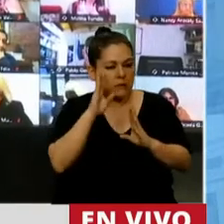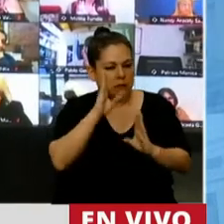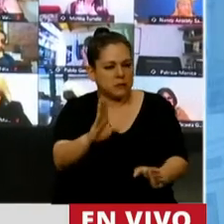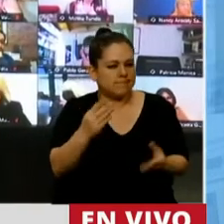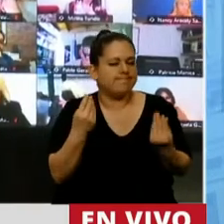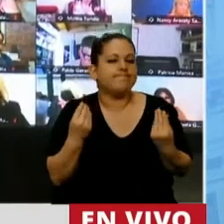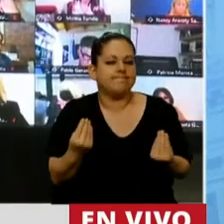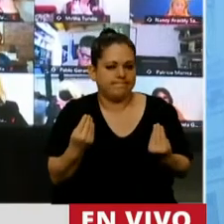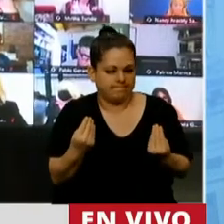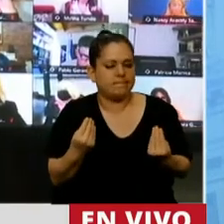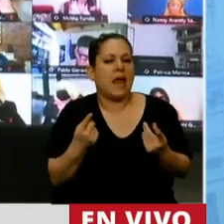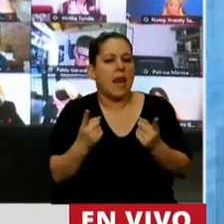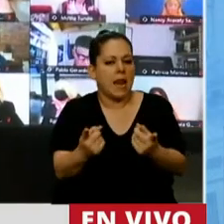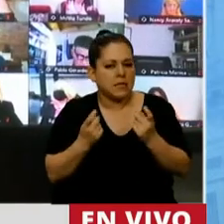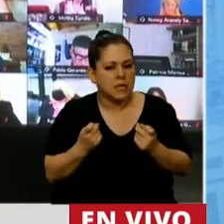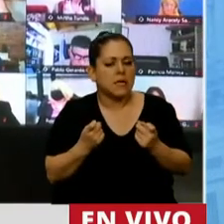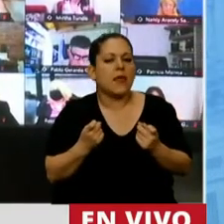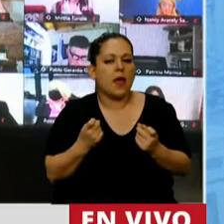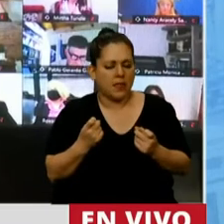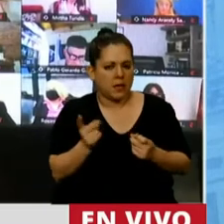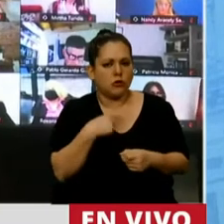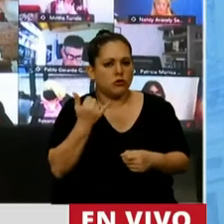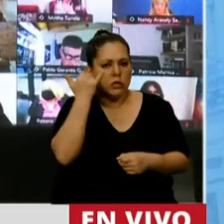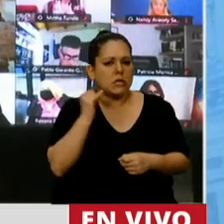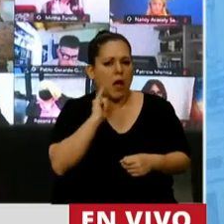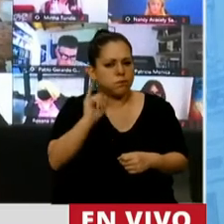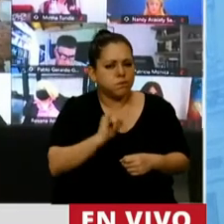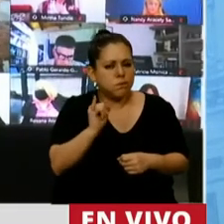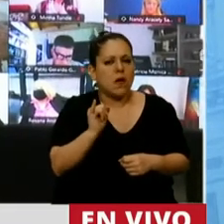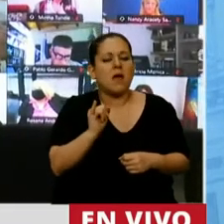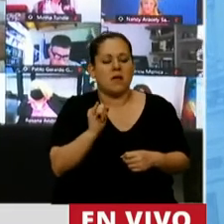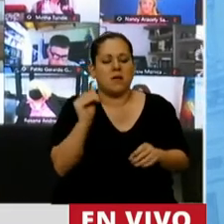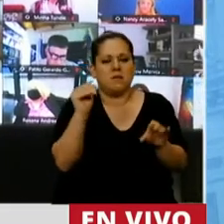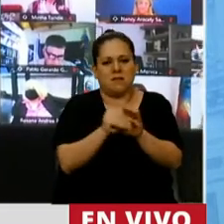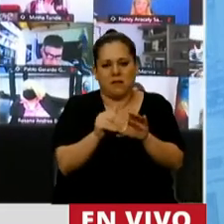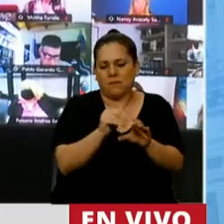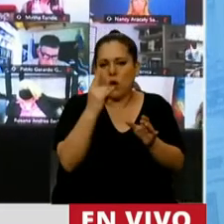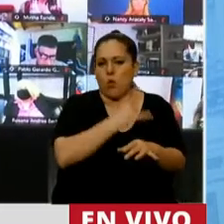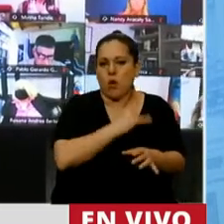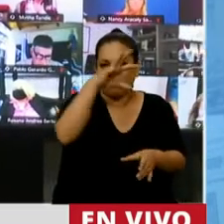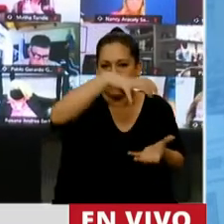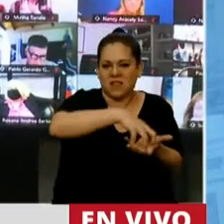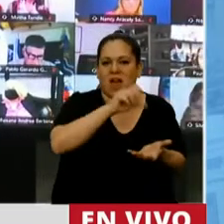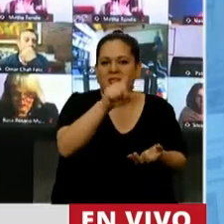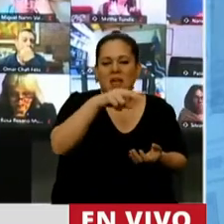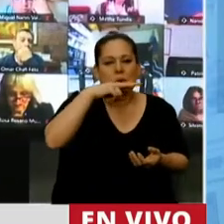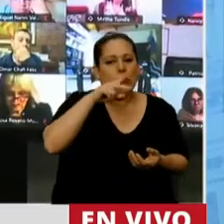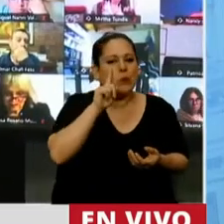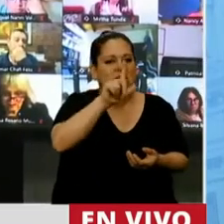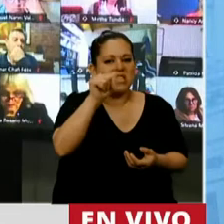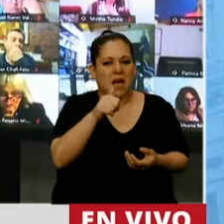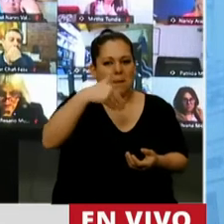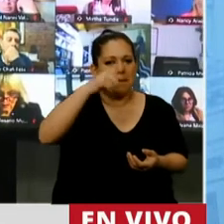en las necesidades que hemos planteado para la Universidad Nacional de Villa Mercedes, que es una universidad que está poniendo en